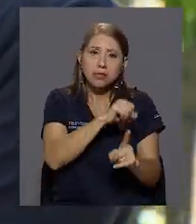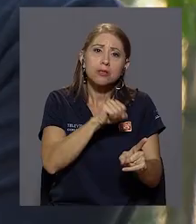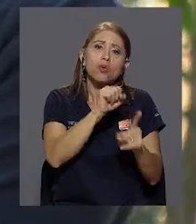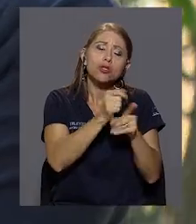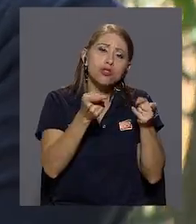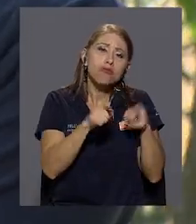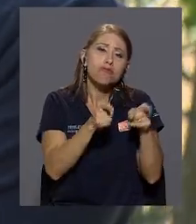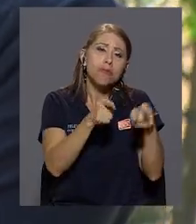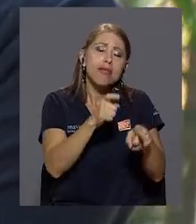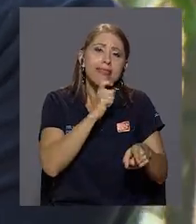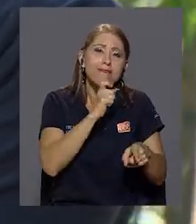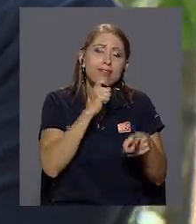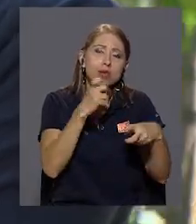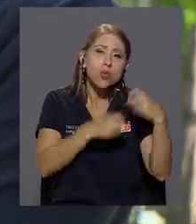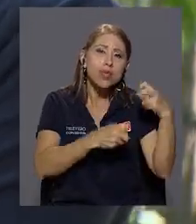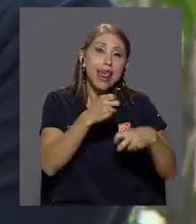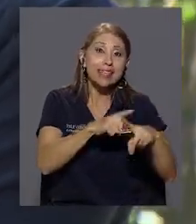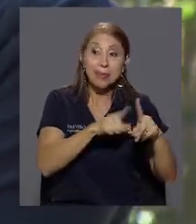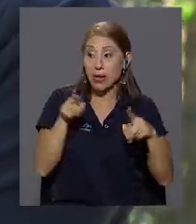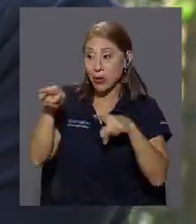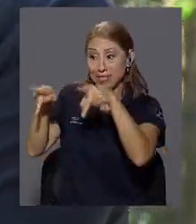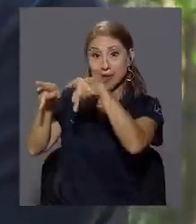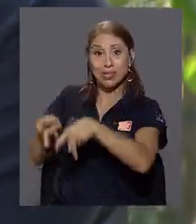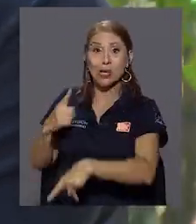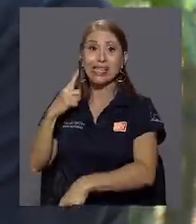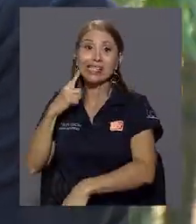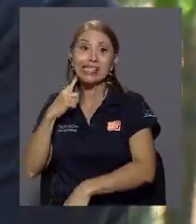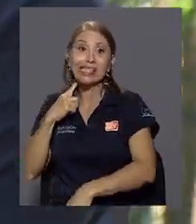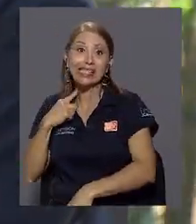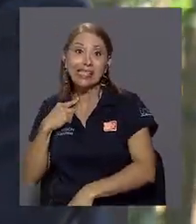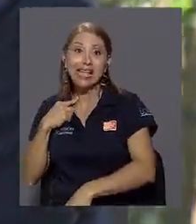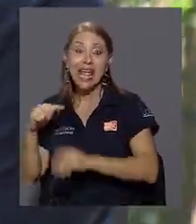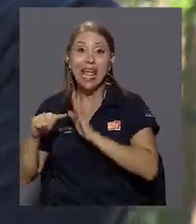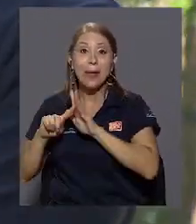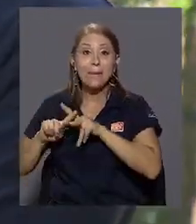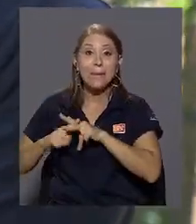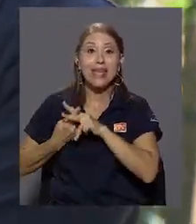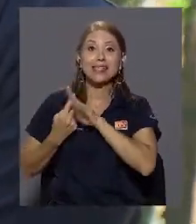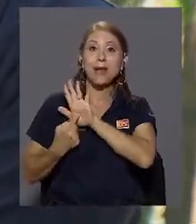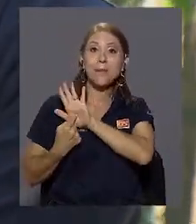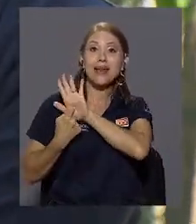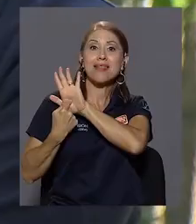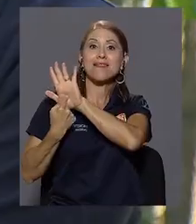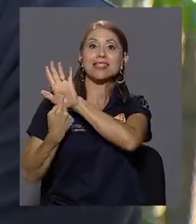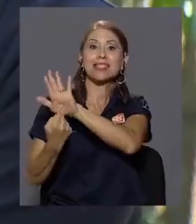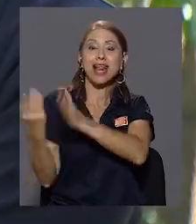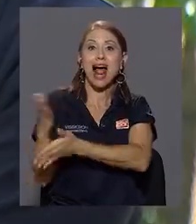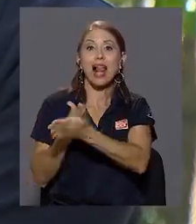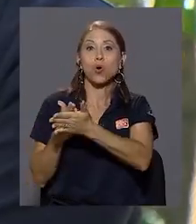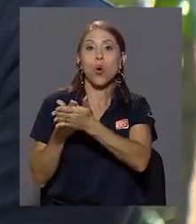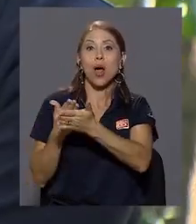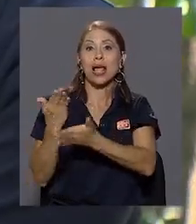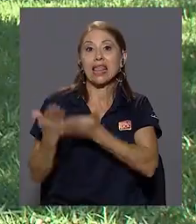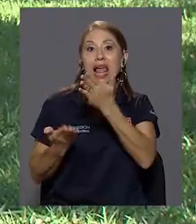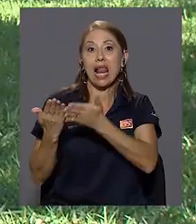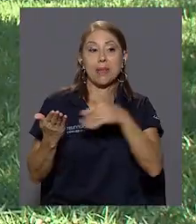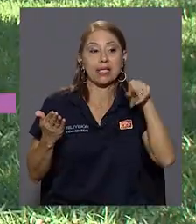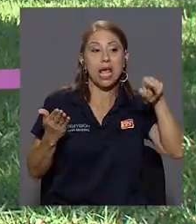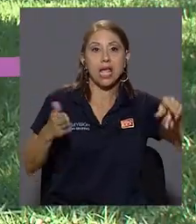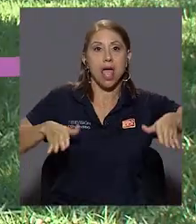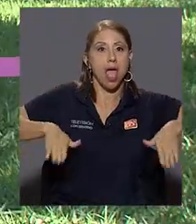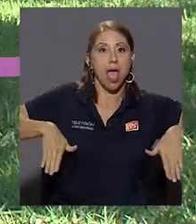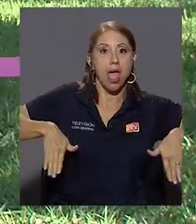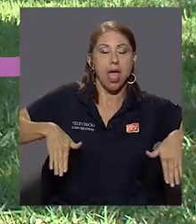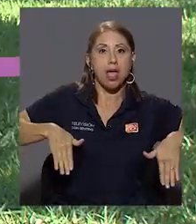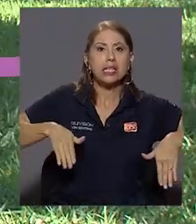dificultades, pero entonces este individuo empieza a manifestar lo que tal vez en la familia no se ha manifestado como tal, ¿verdad? La